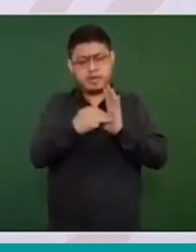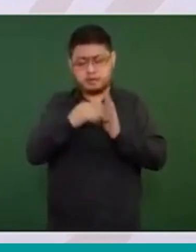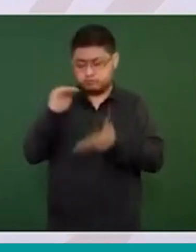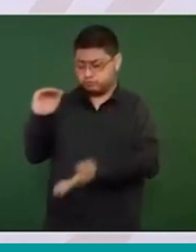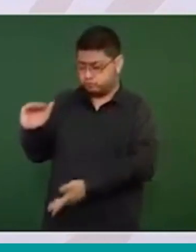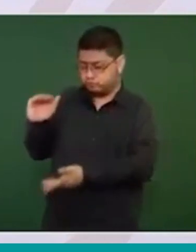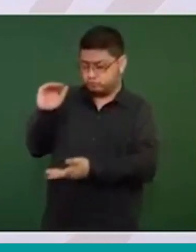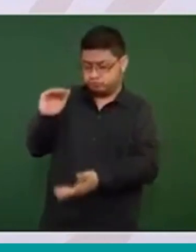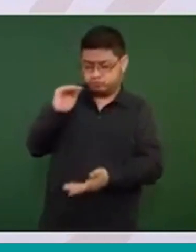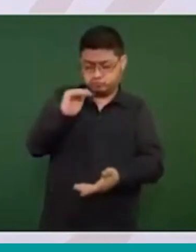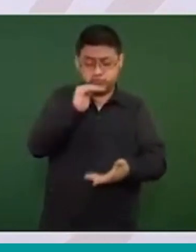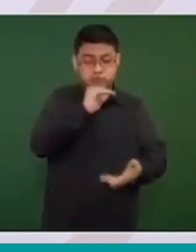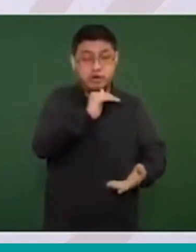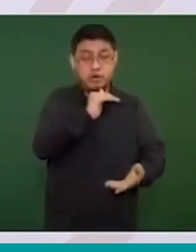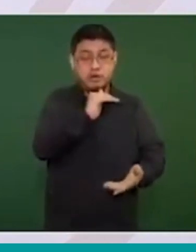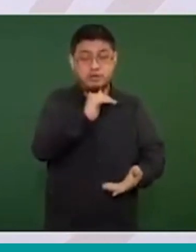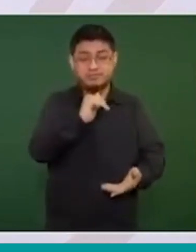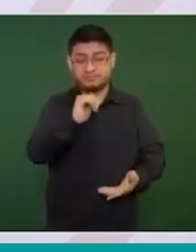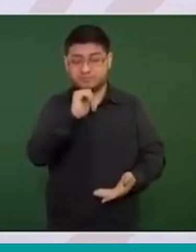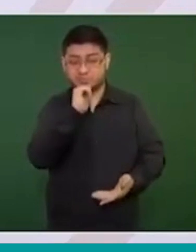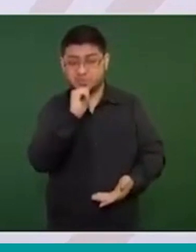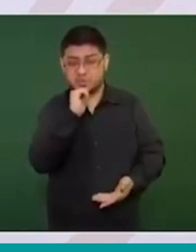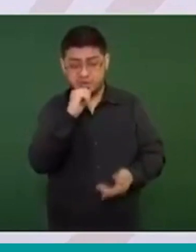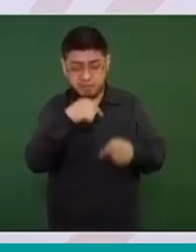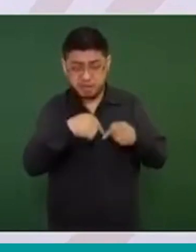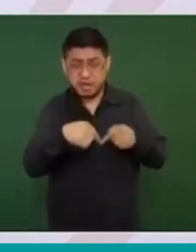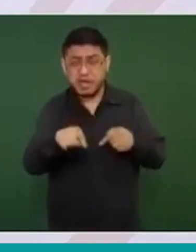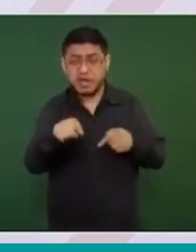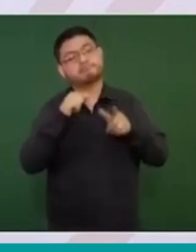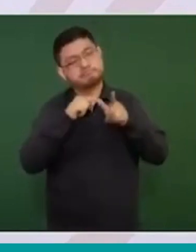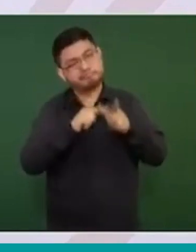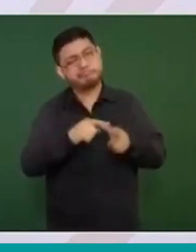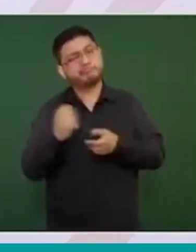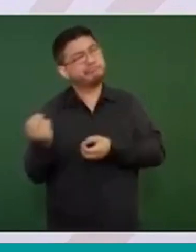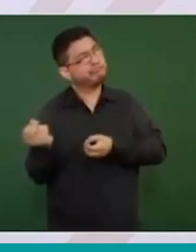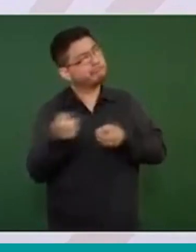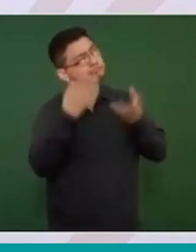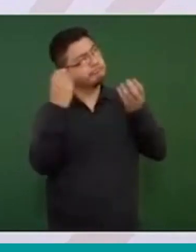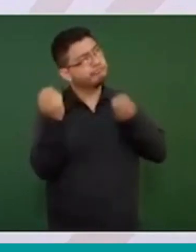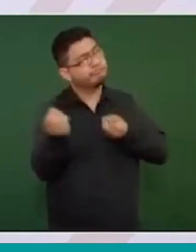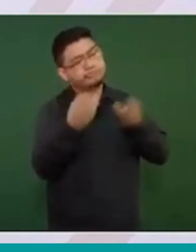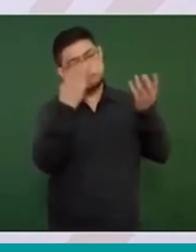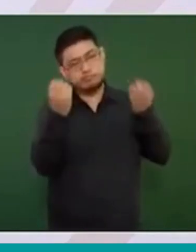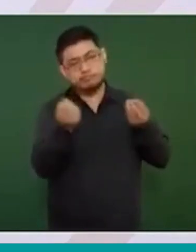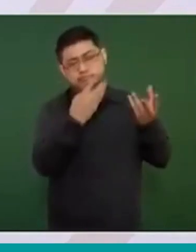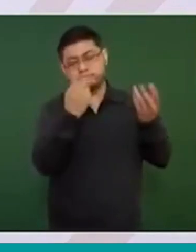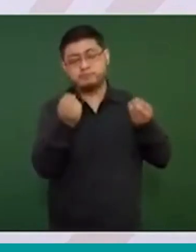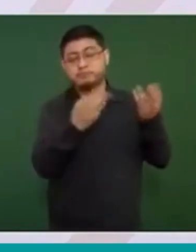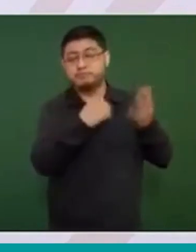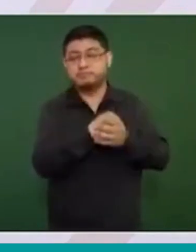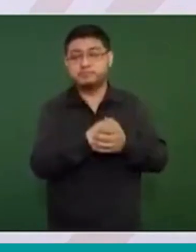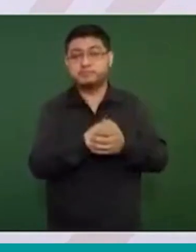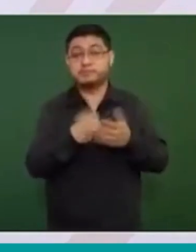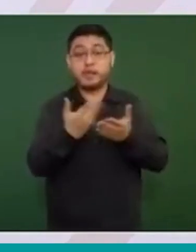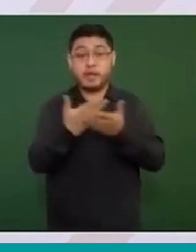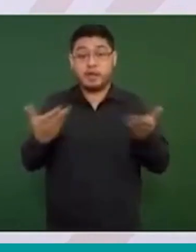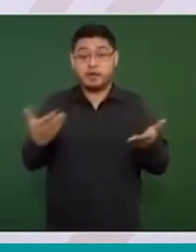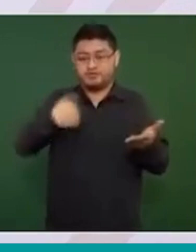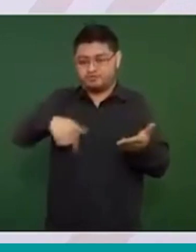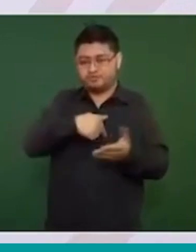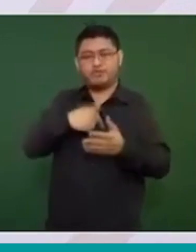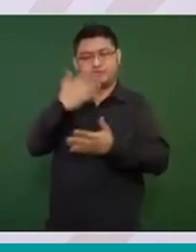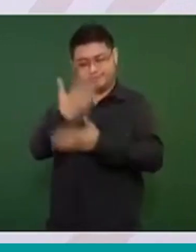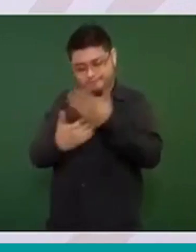continuado esa tendencia estaríamos importando petróleo crudo. Ahora producimos 1 millón 900 mil